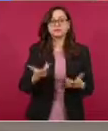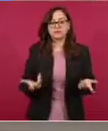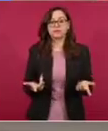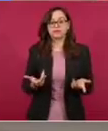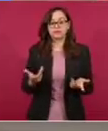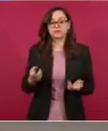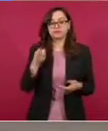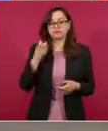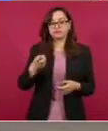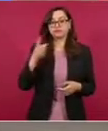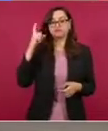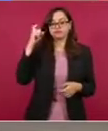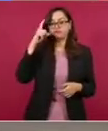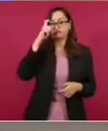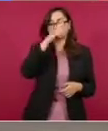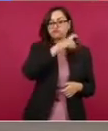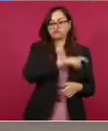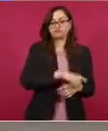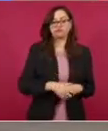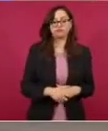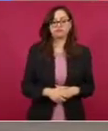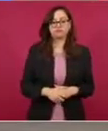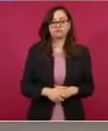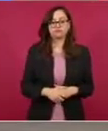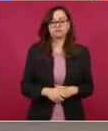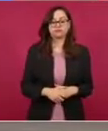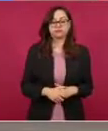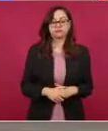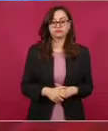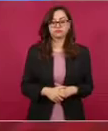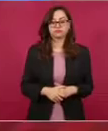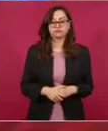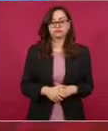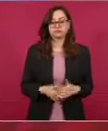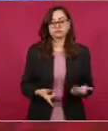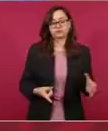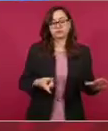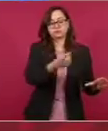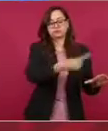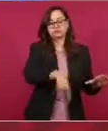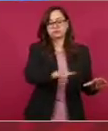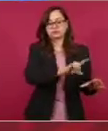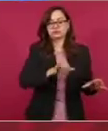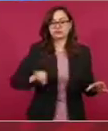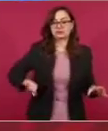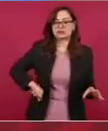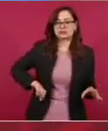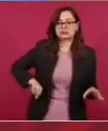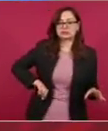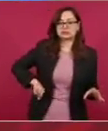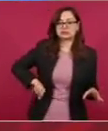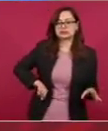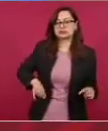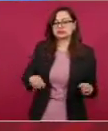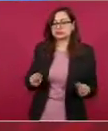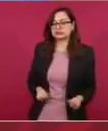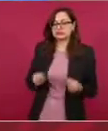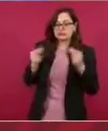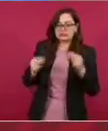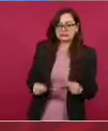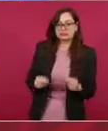Ese señor que fue de la Corte, Pocío,